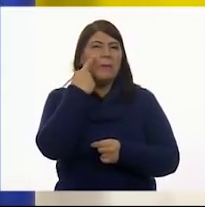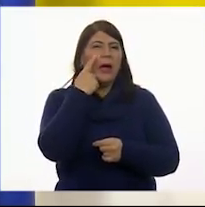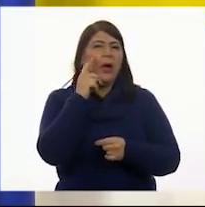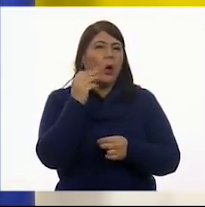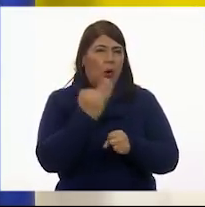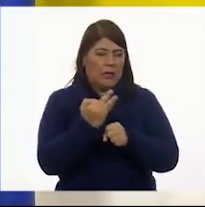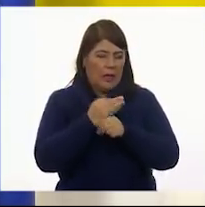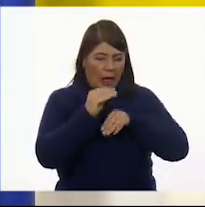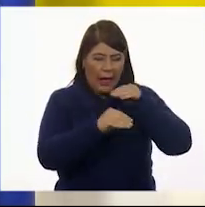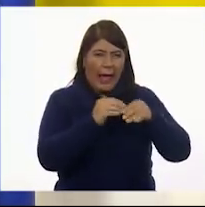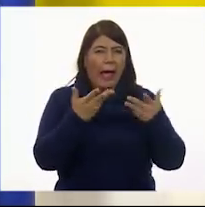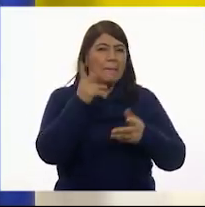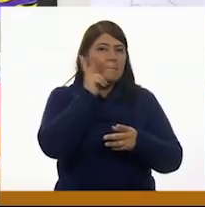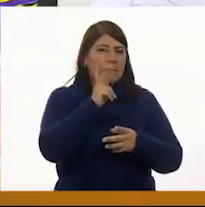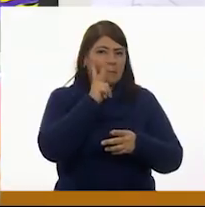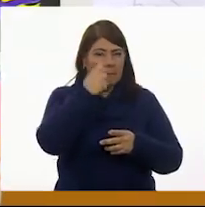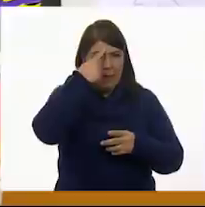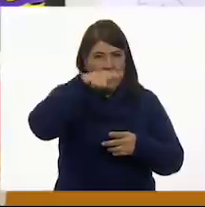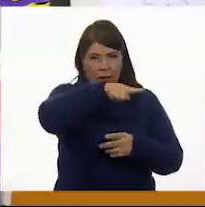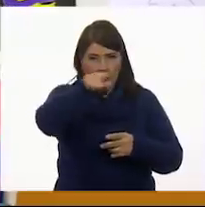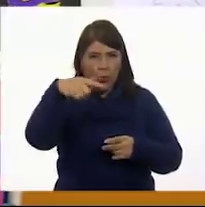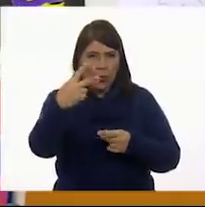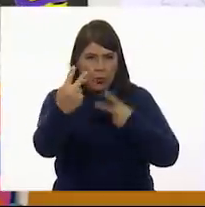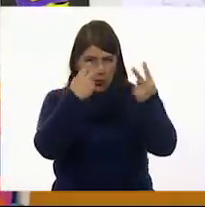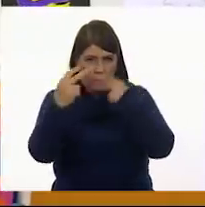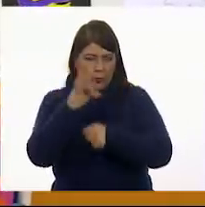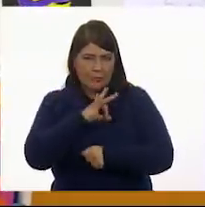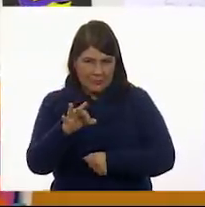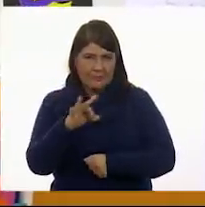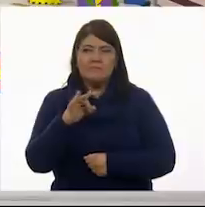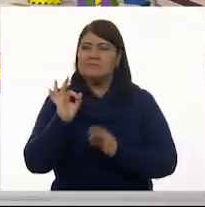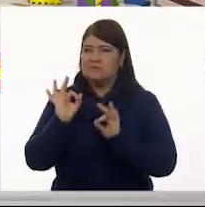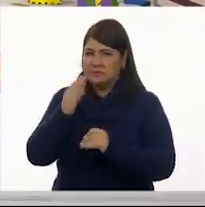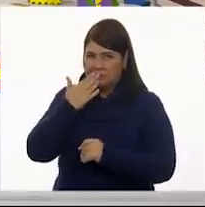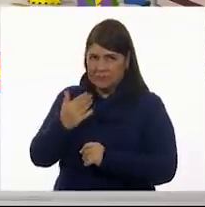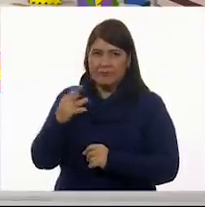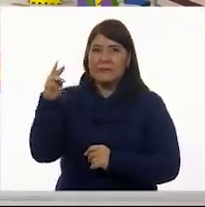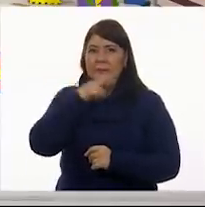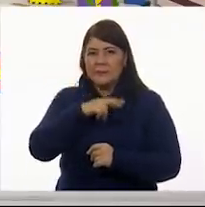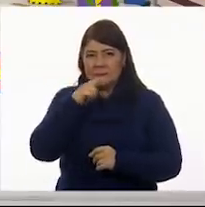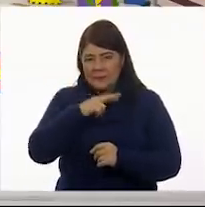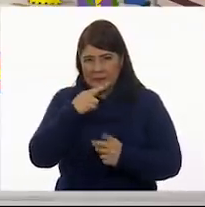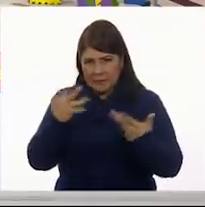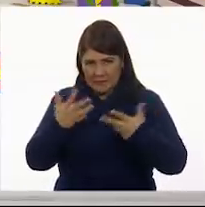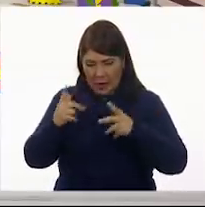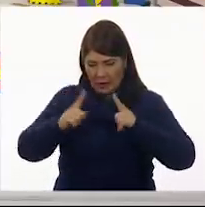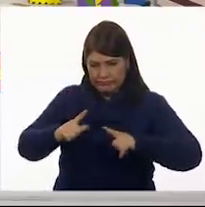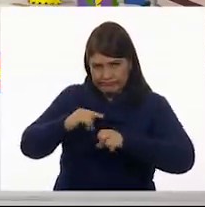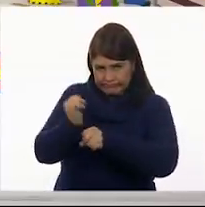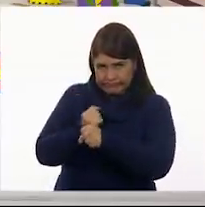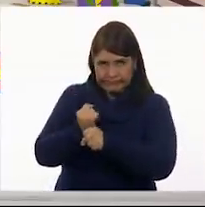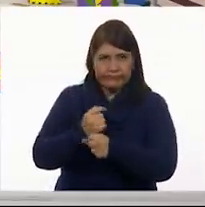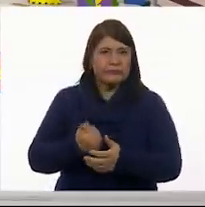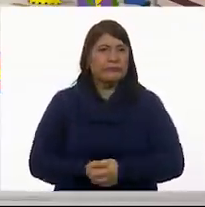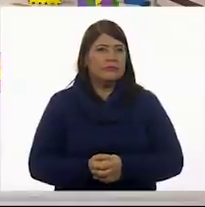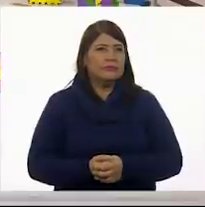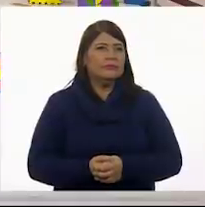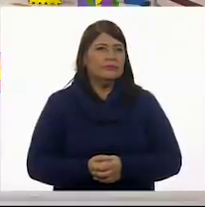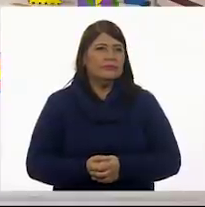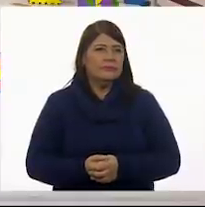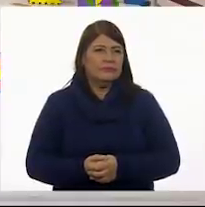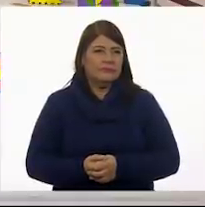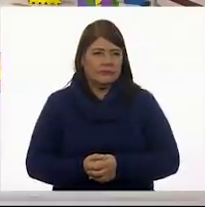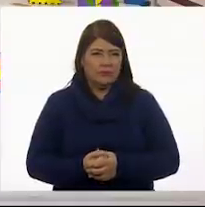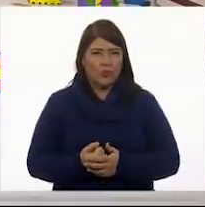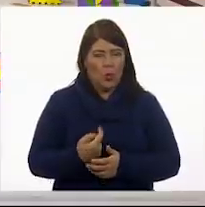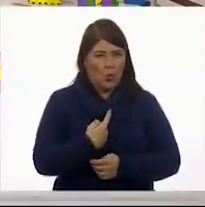para que puedan verlo en casa? Me parece excelente idea. Ok, vamos de este lado de manera veloz, agente Brie. Ya tenemos nuestra